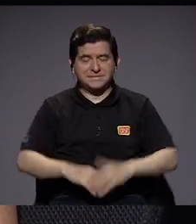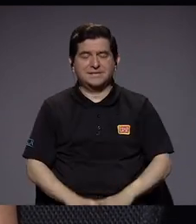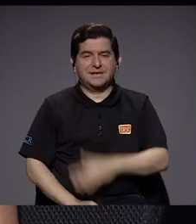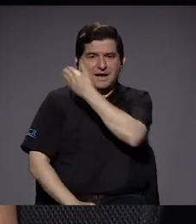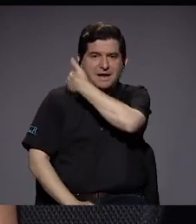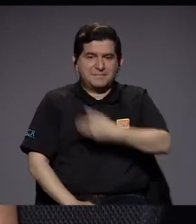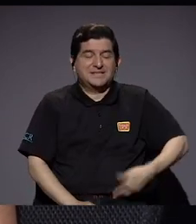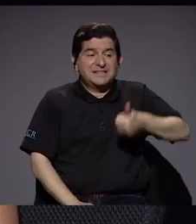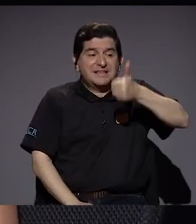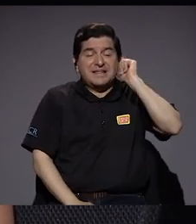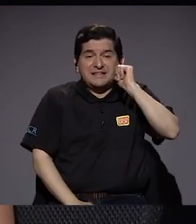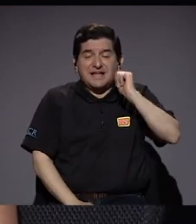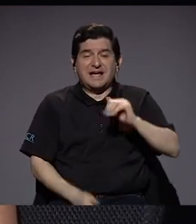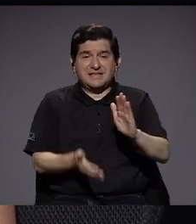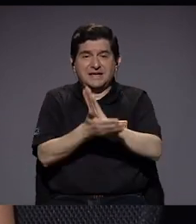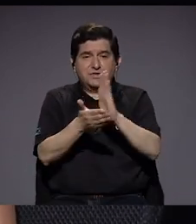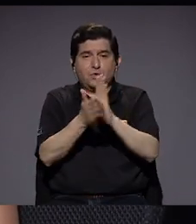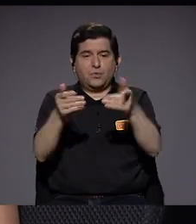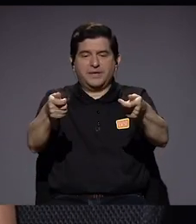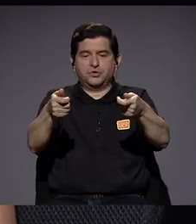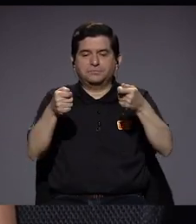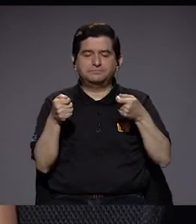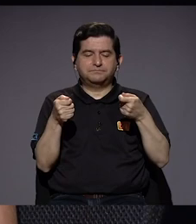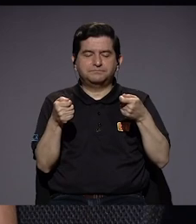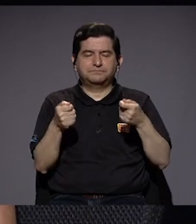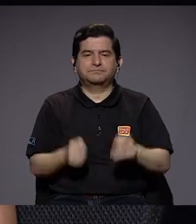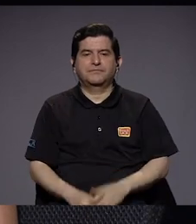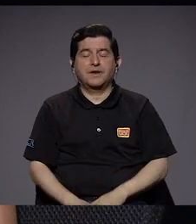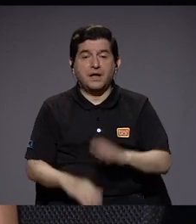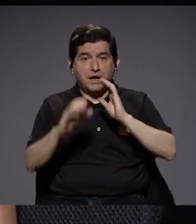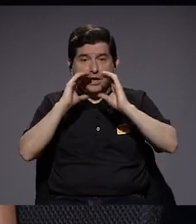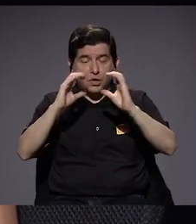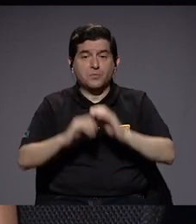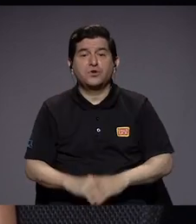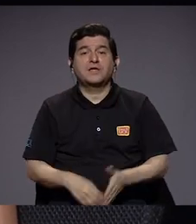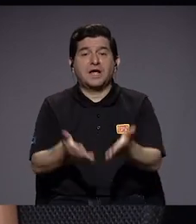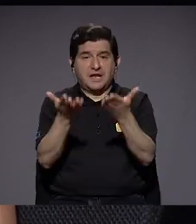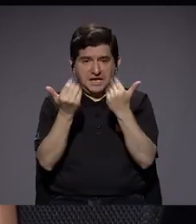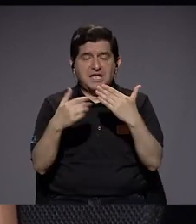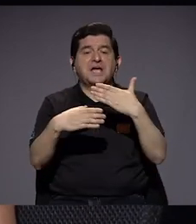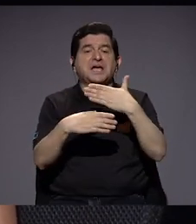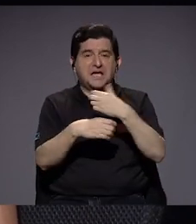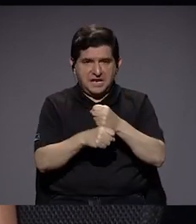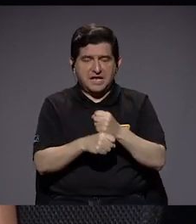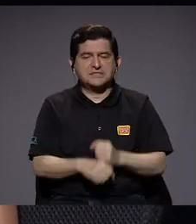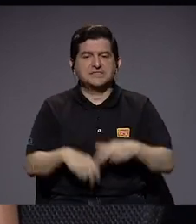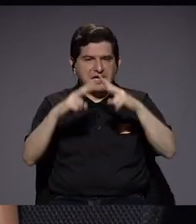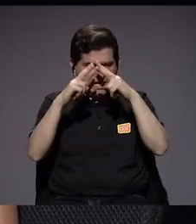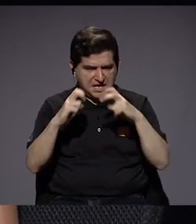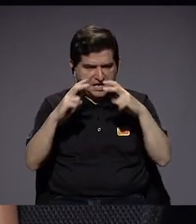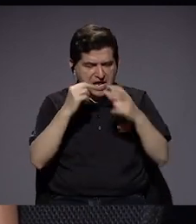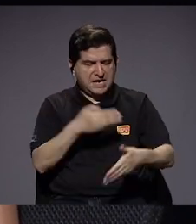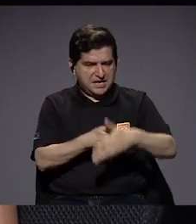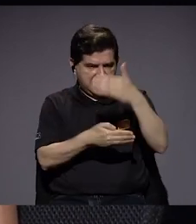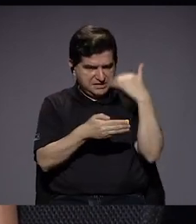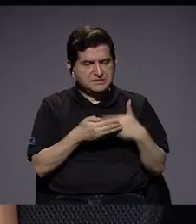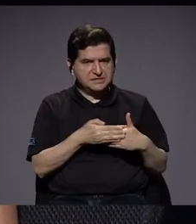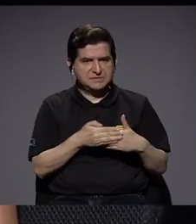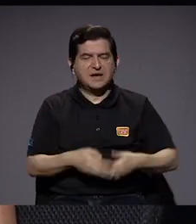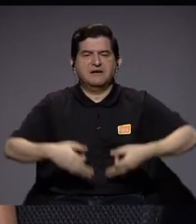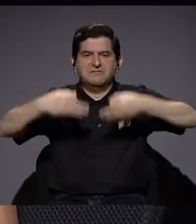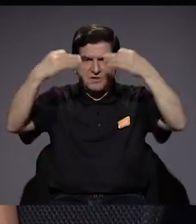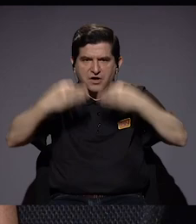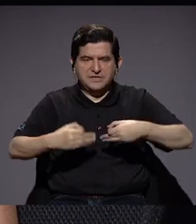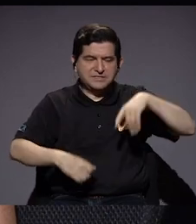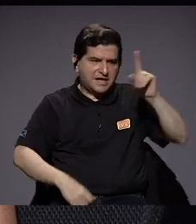recibió hasta el día de ayer, la nota, y ha comunicado que sí quiere realizar un análisis previo a